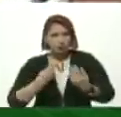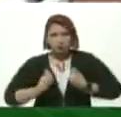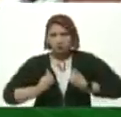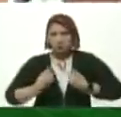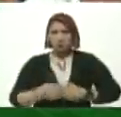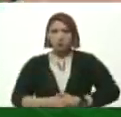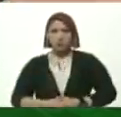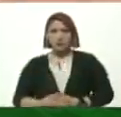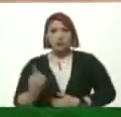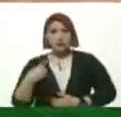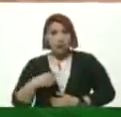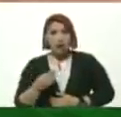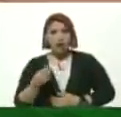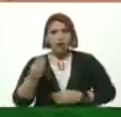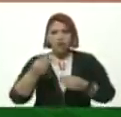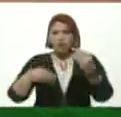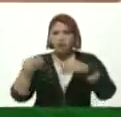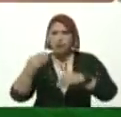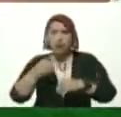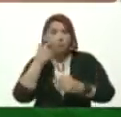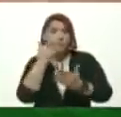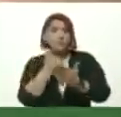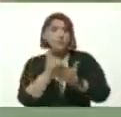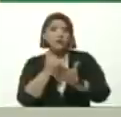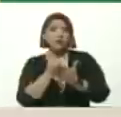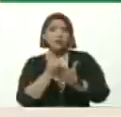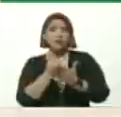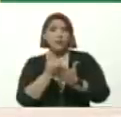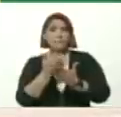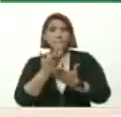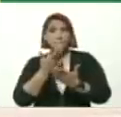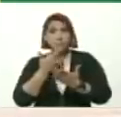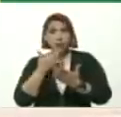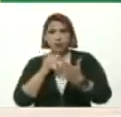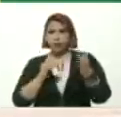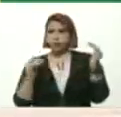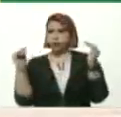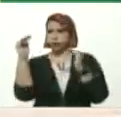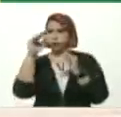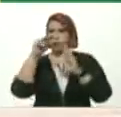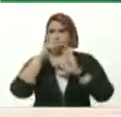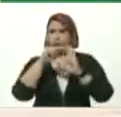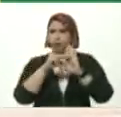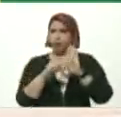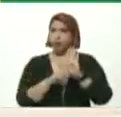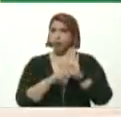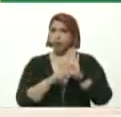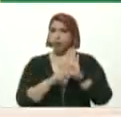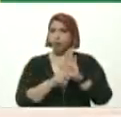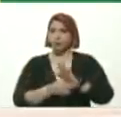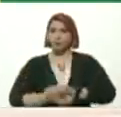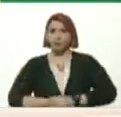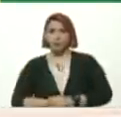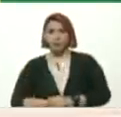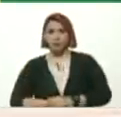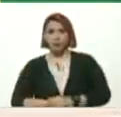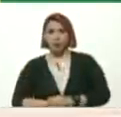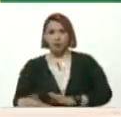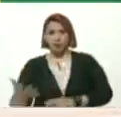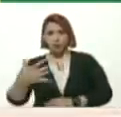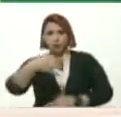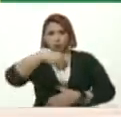Tiene Contribuciones Fíjense De Gente Altísimo Nivel Lo Recopilaron